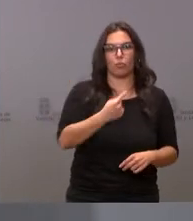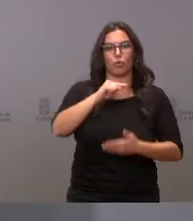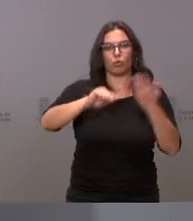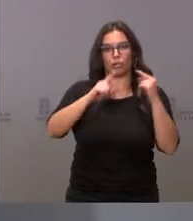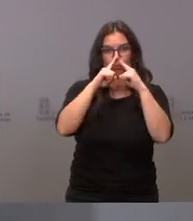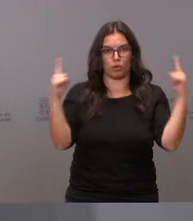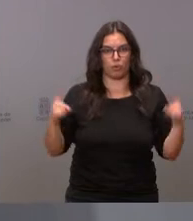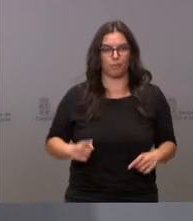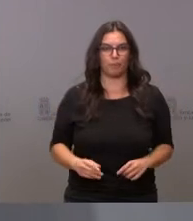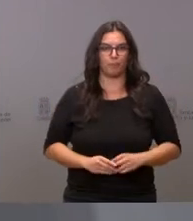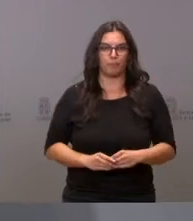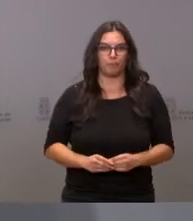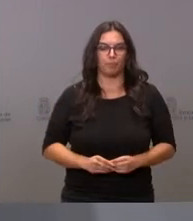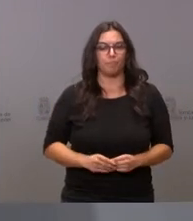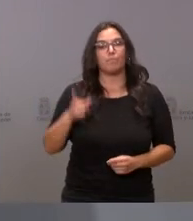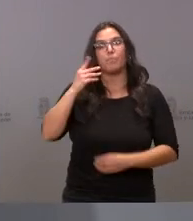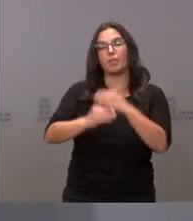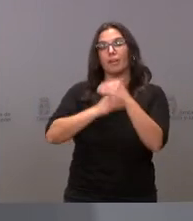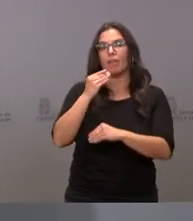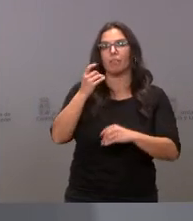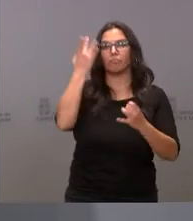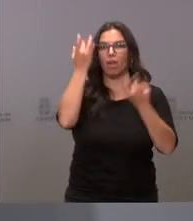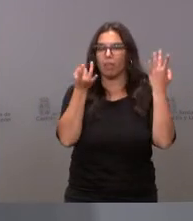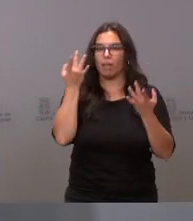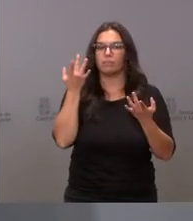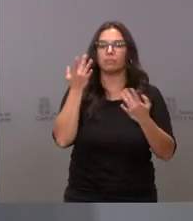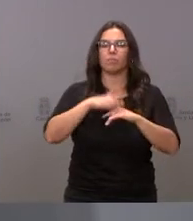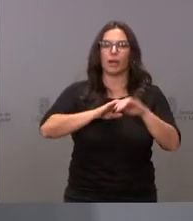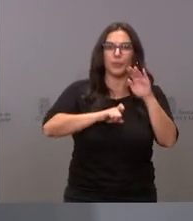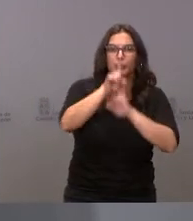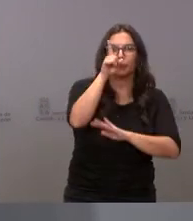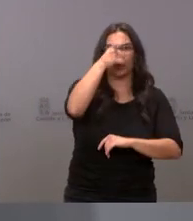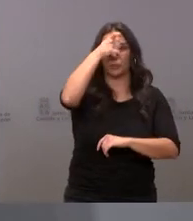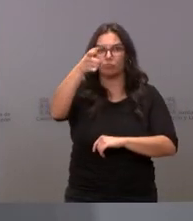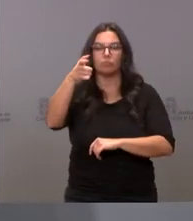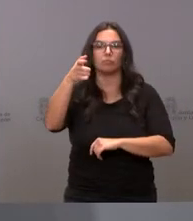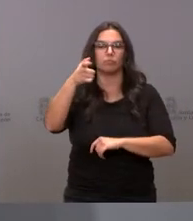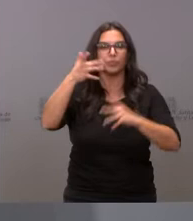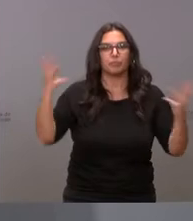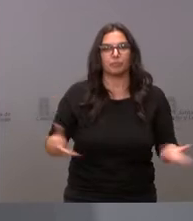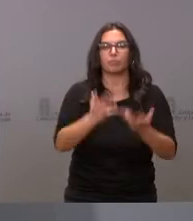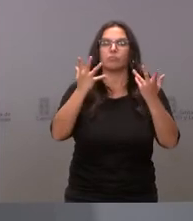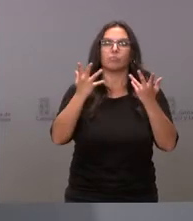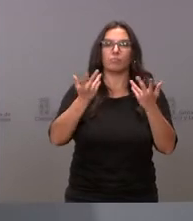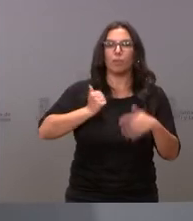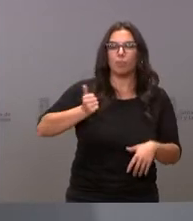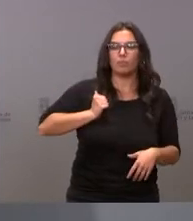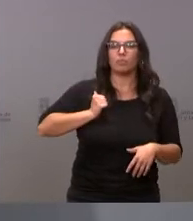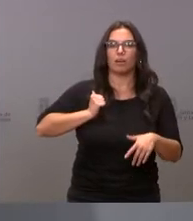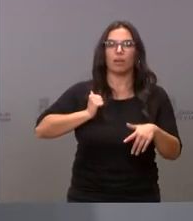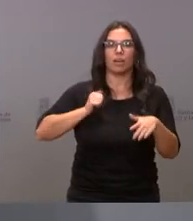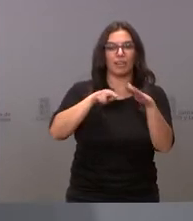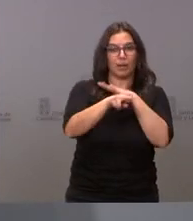que van a desarrollar iniciativas que contribuyan al desarrollo local, potenciando la explotación y el aprovechamiento